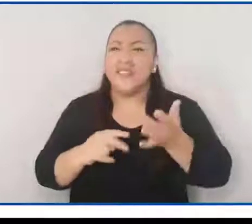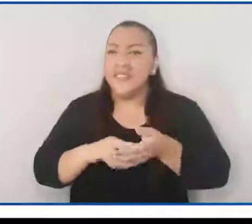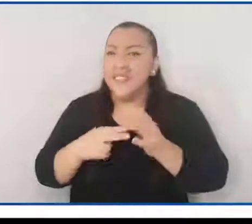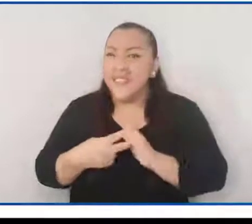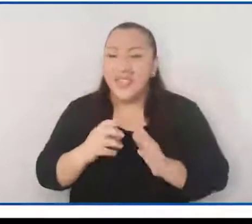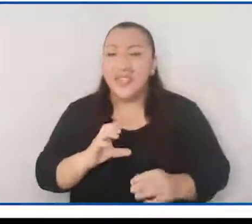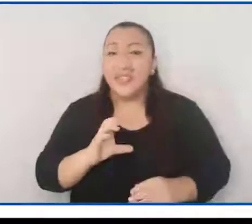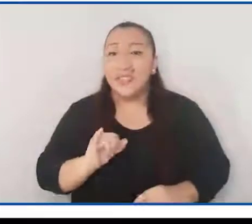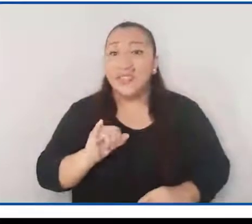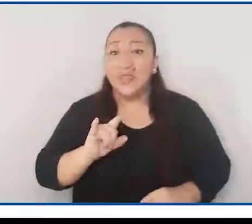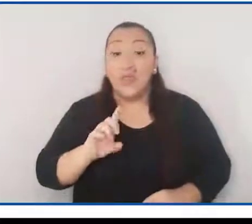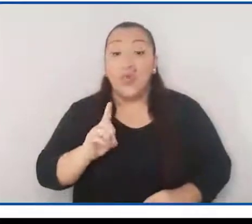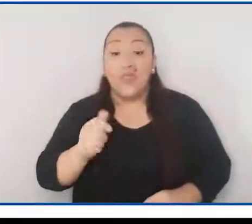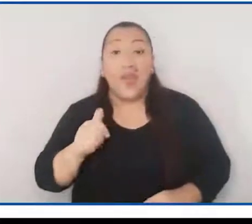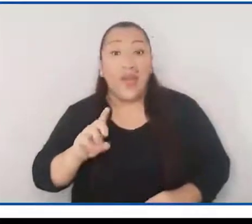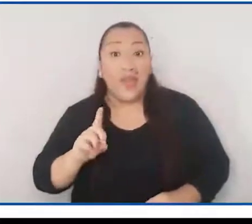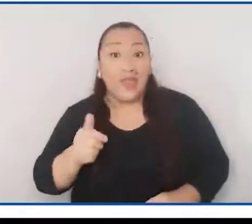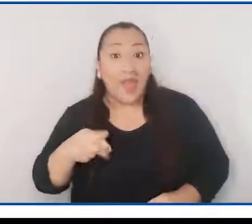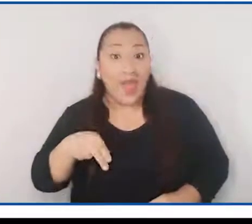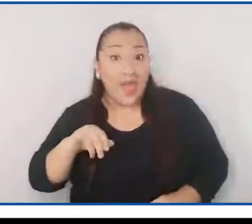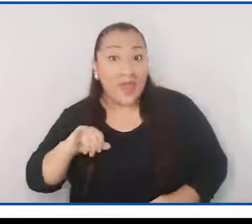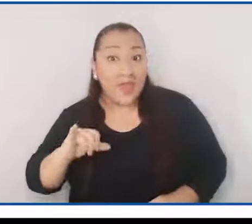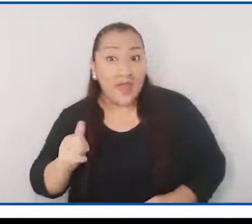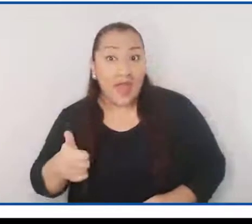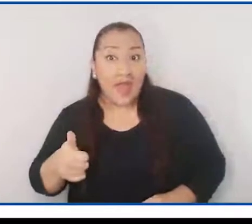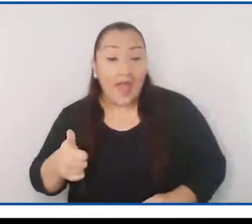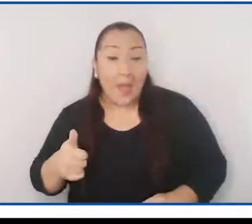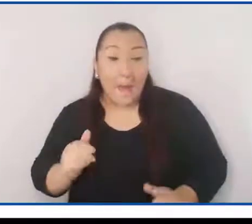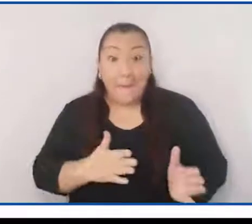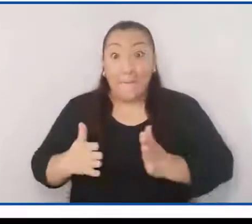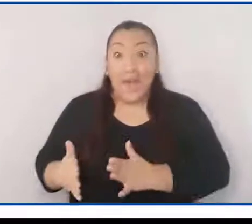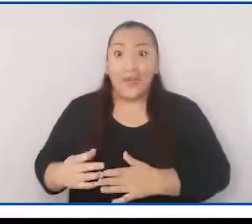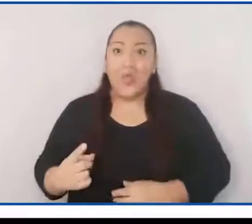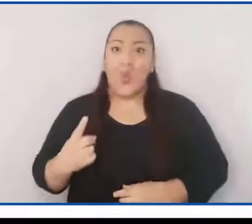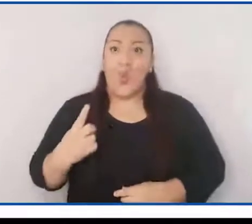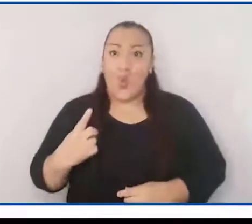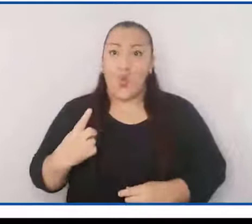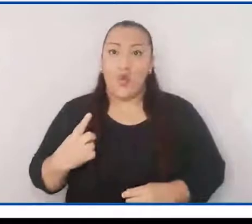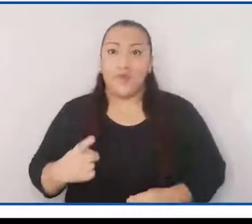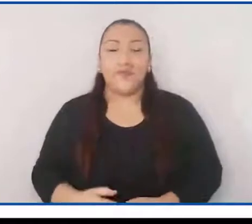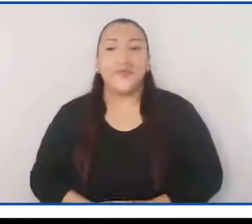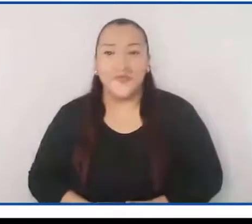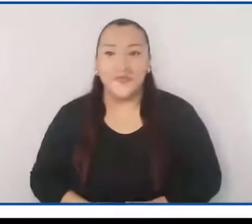Tema ¿Qué es la ciudadanía? Parte 1